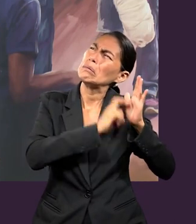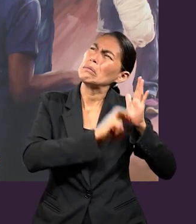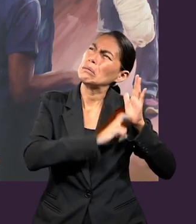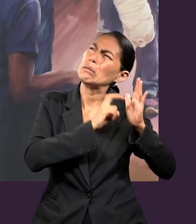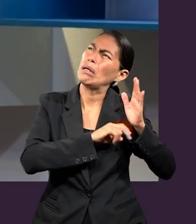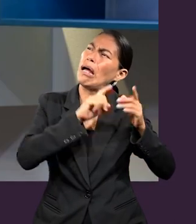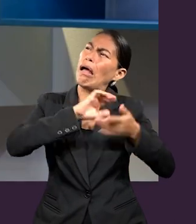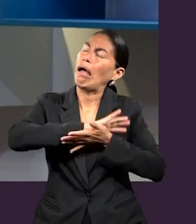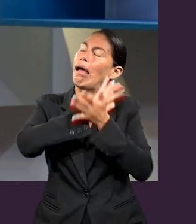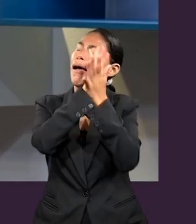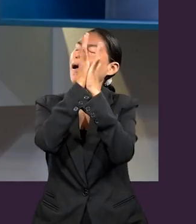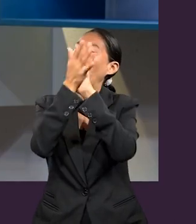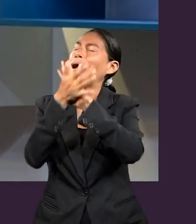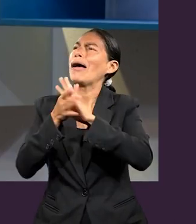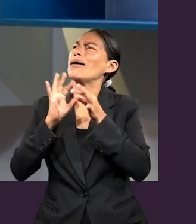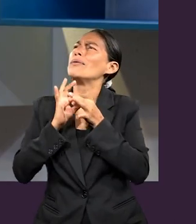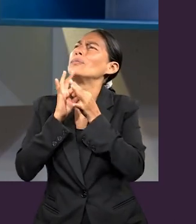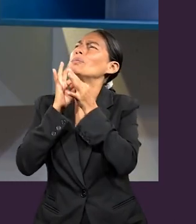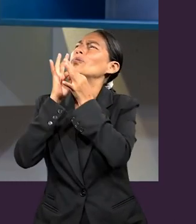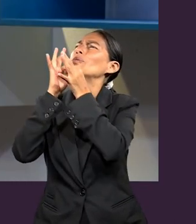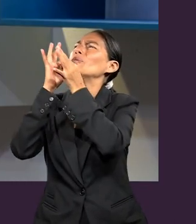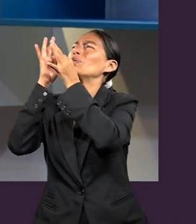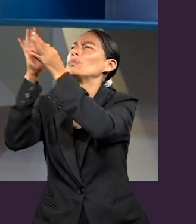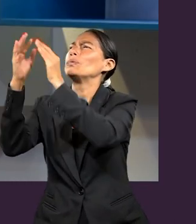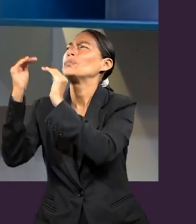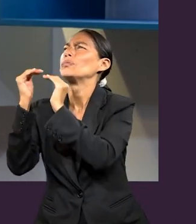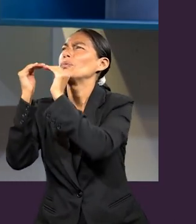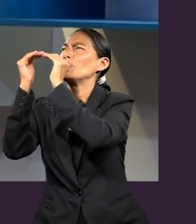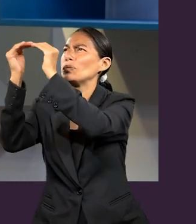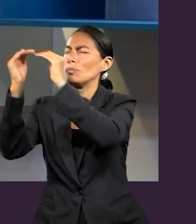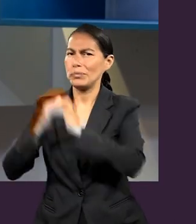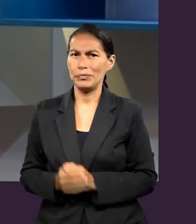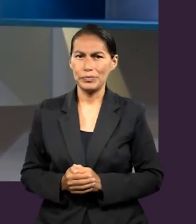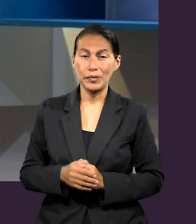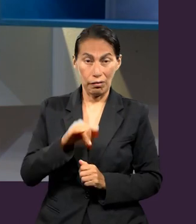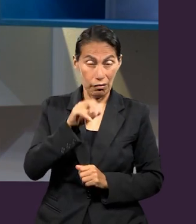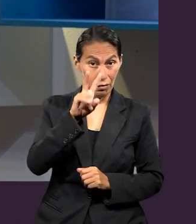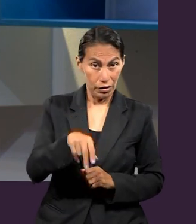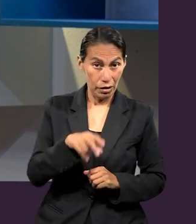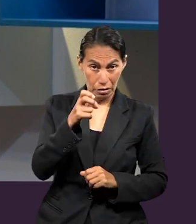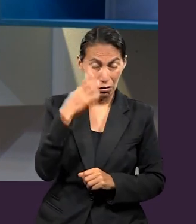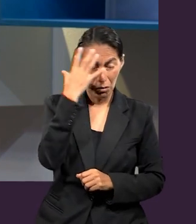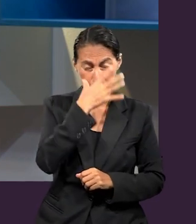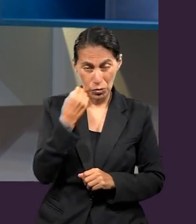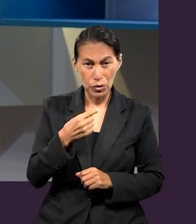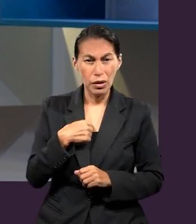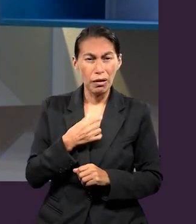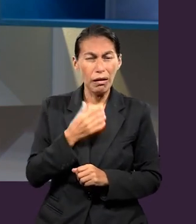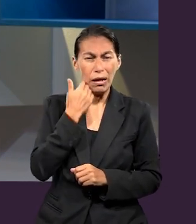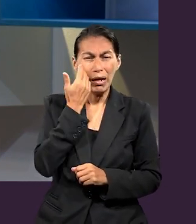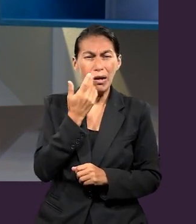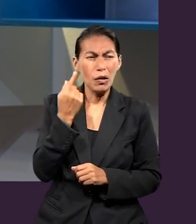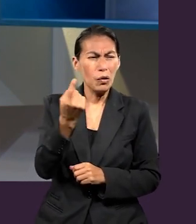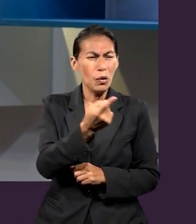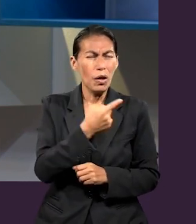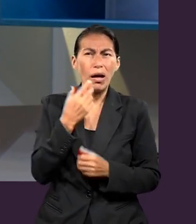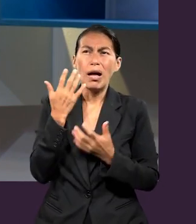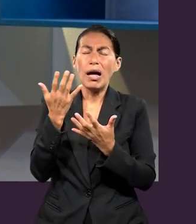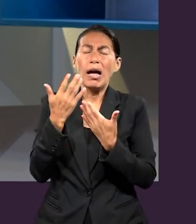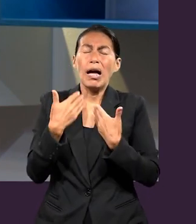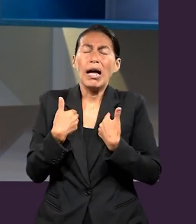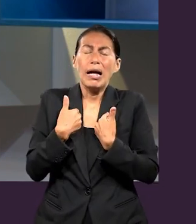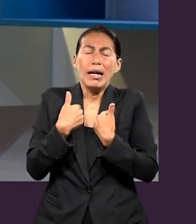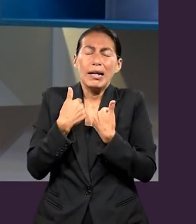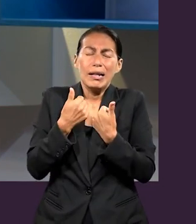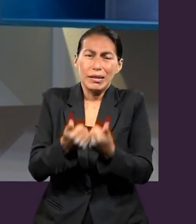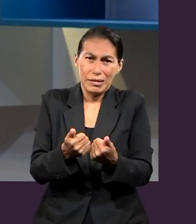semejantes a Él. Extraordinarios resúmenes nos han dado los jóvenes. Y yo me quedaría igual con el anhelo de que podamos